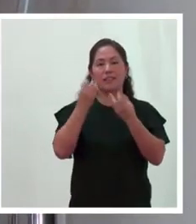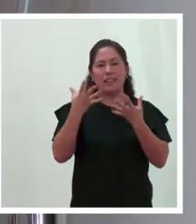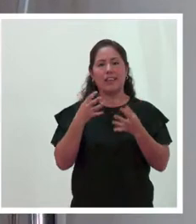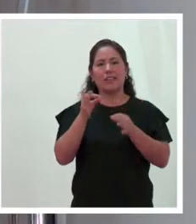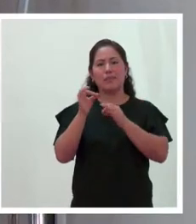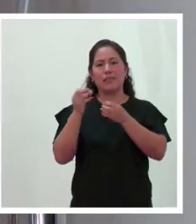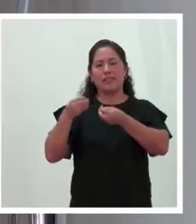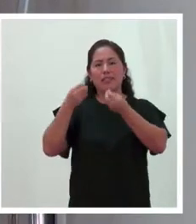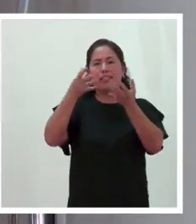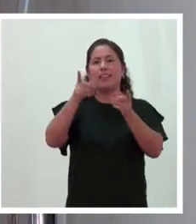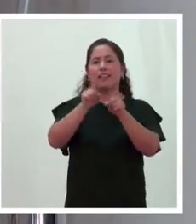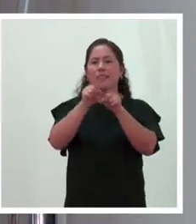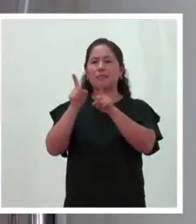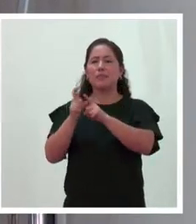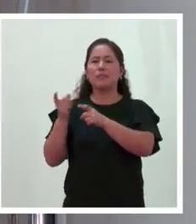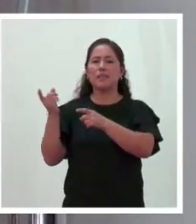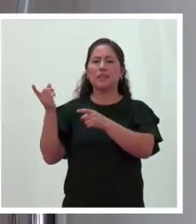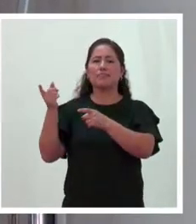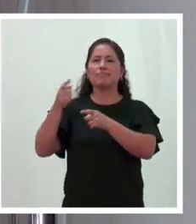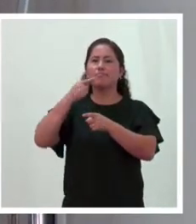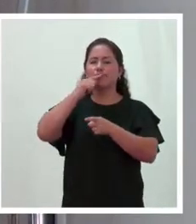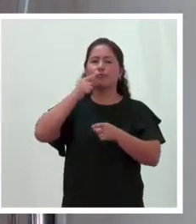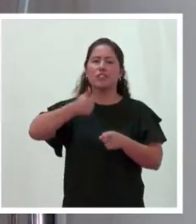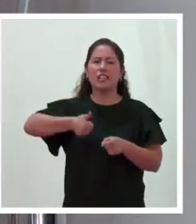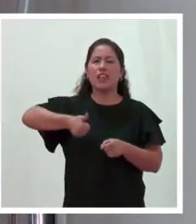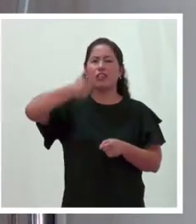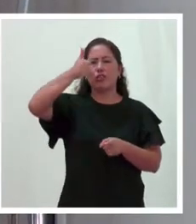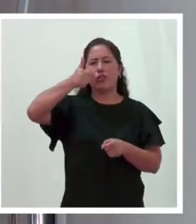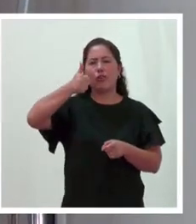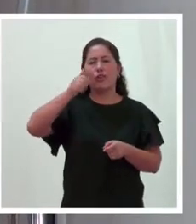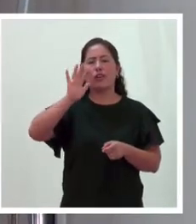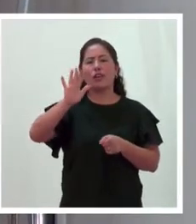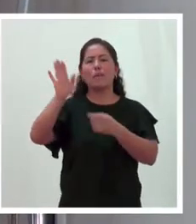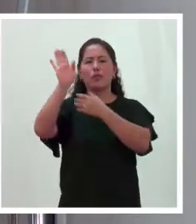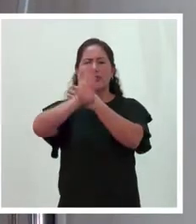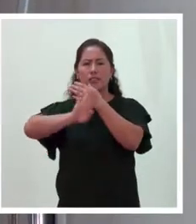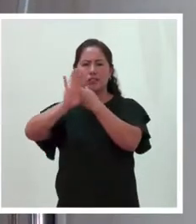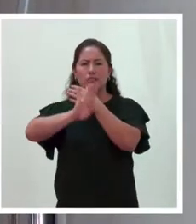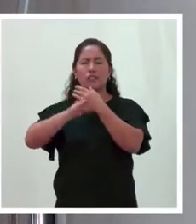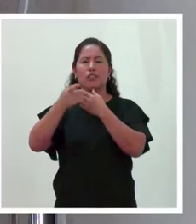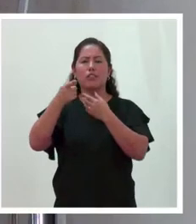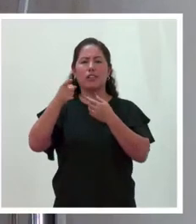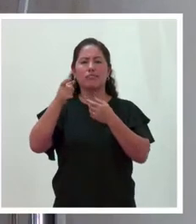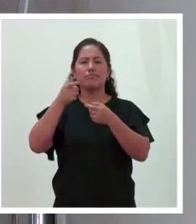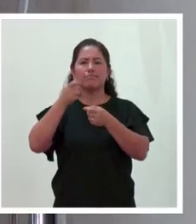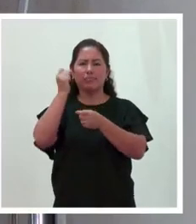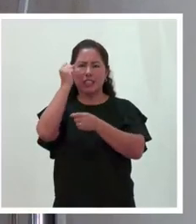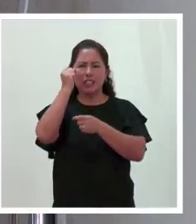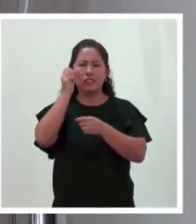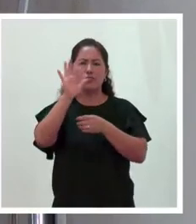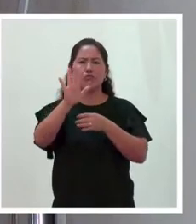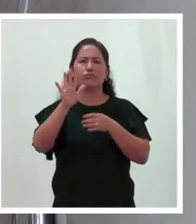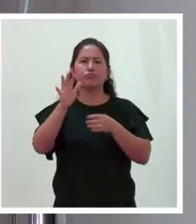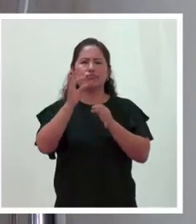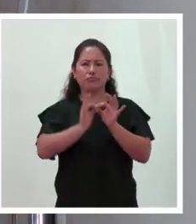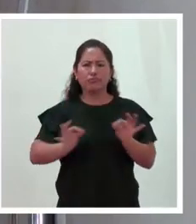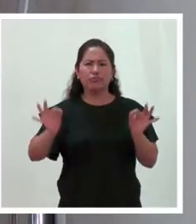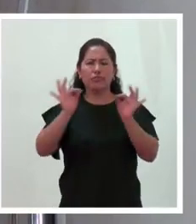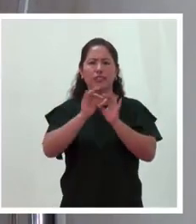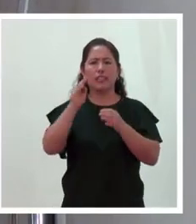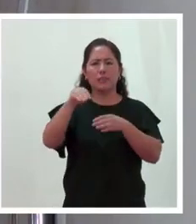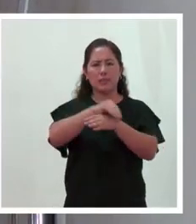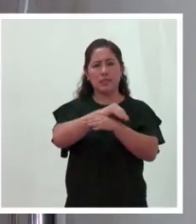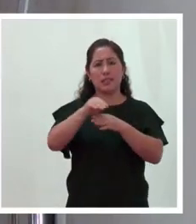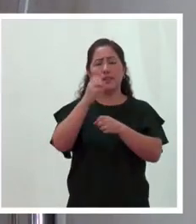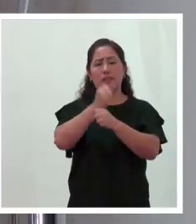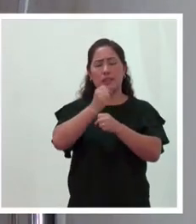saludo fraterno también de la directora de Promoción y Protección de los Derechos Fundamentales Laborales del Ministerio de Trabajo